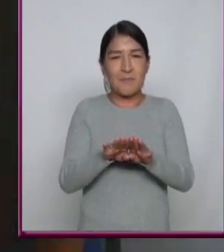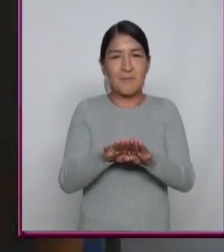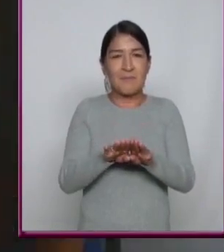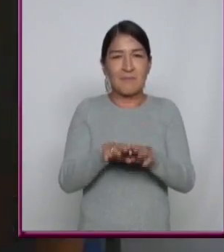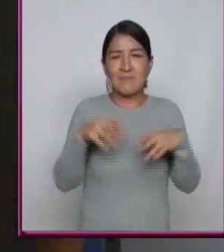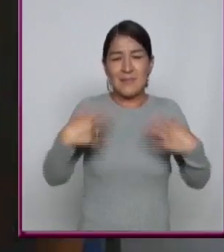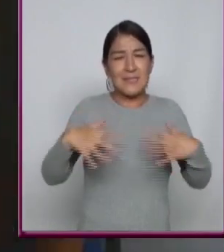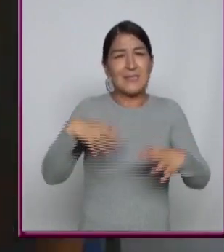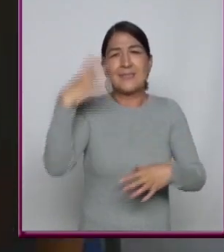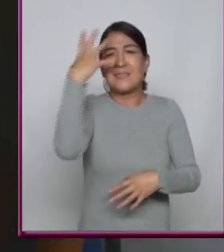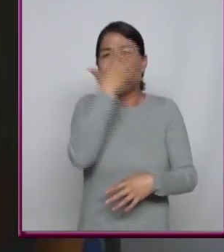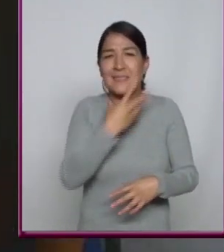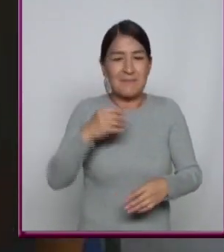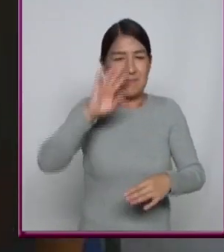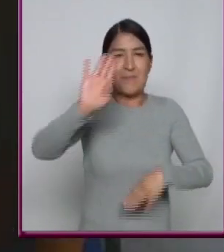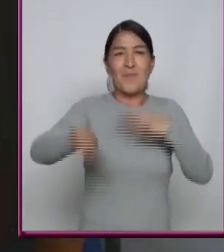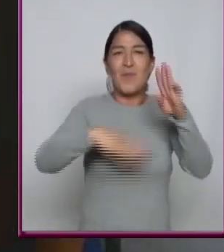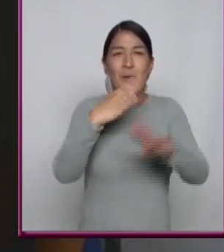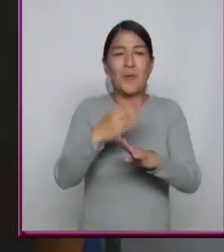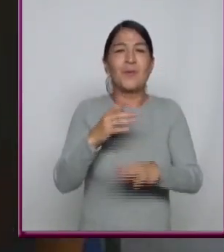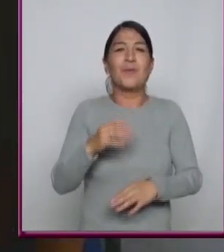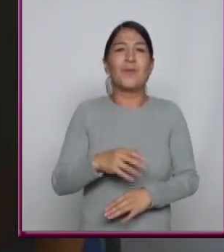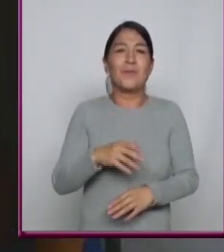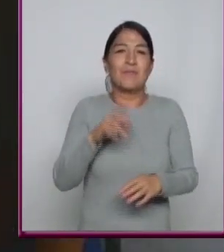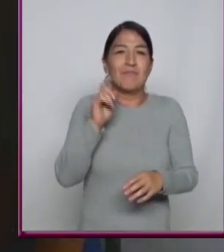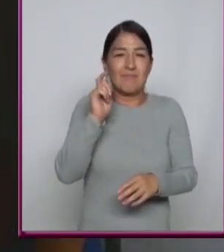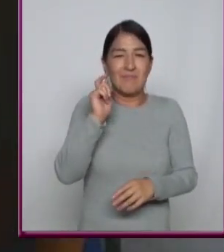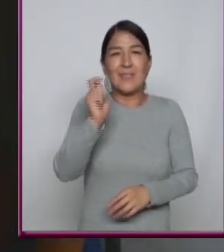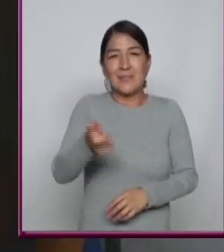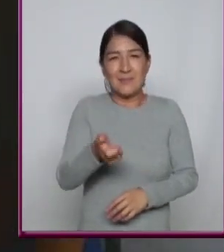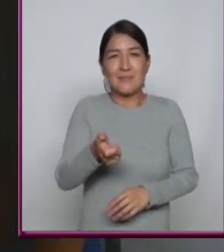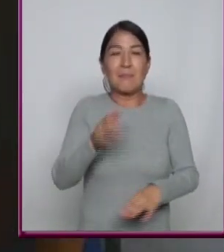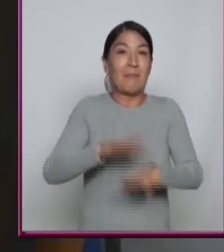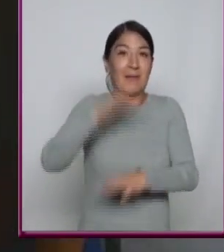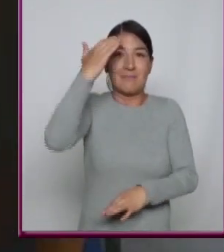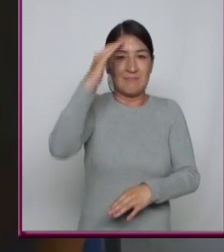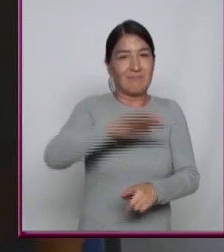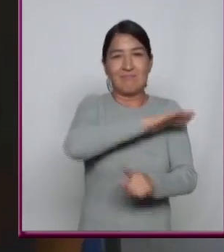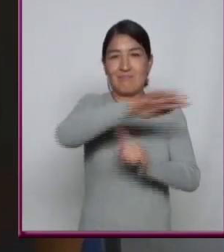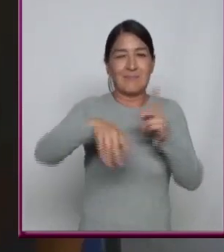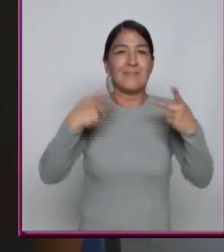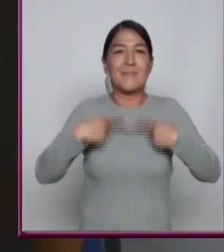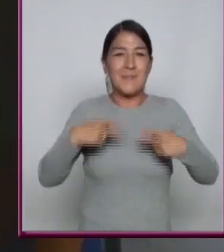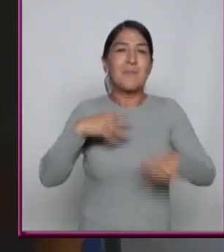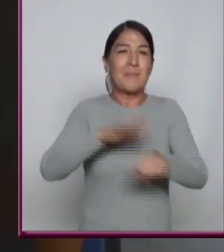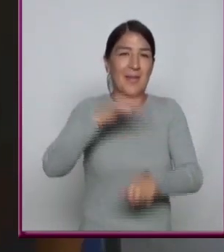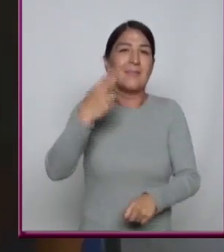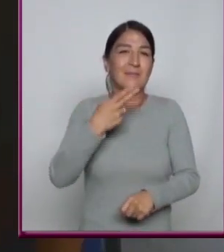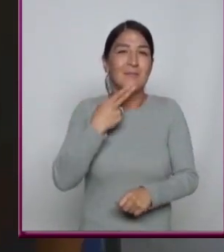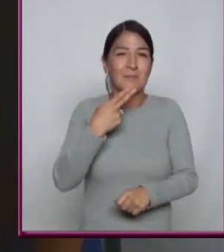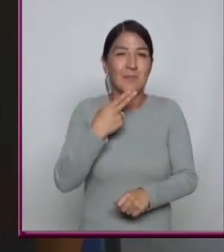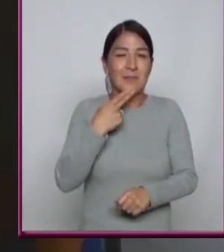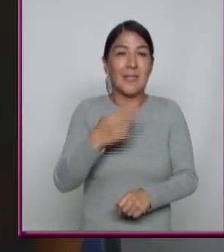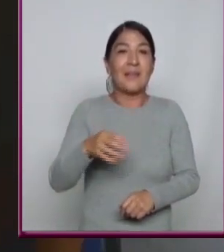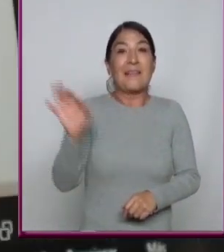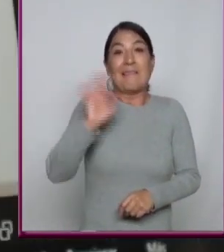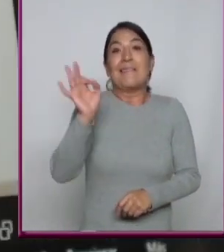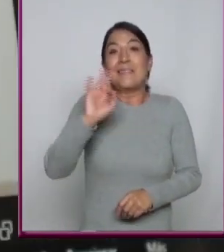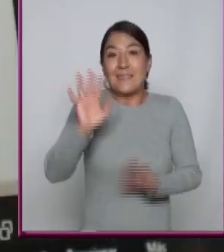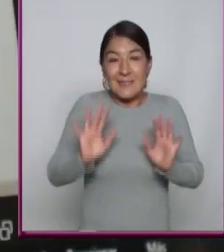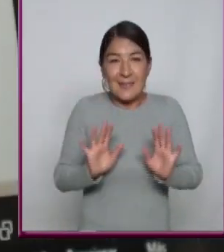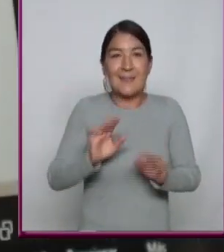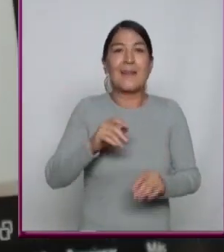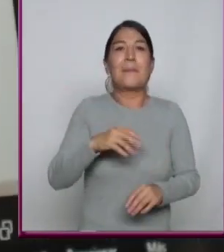Impresionante Impresionante En el mundo Y es el Formato Más conocido Y más utilizado Y tal vez A pesar de que Hay